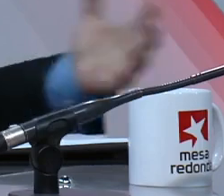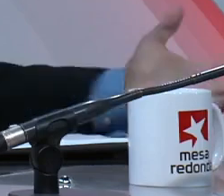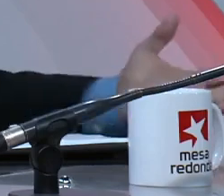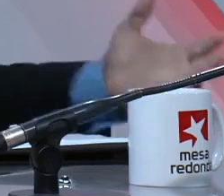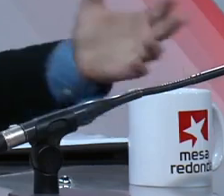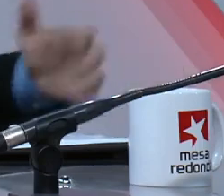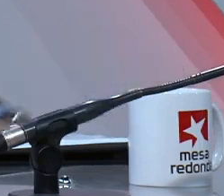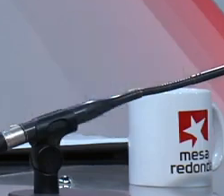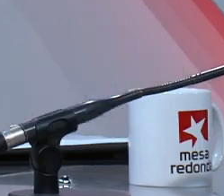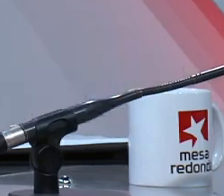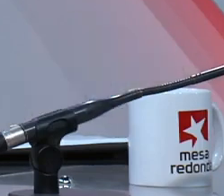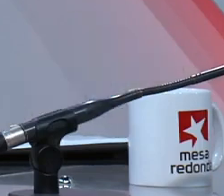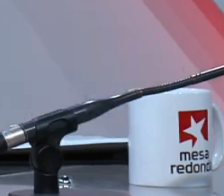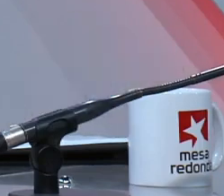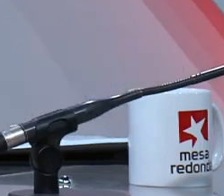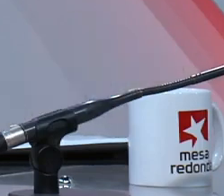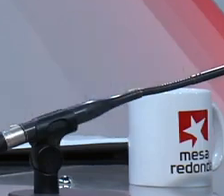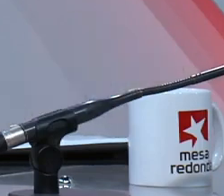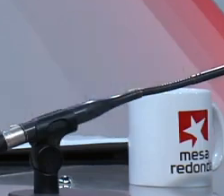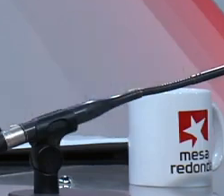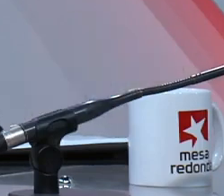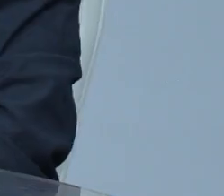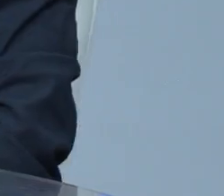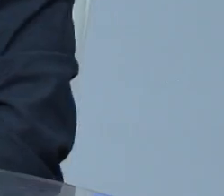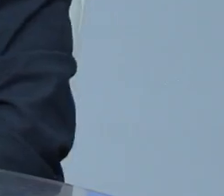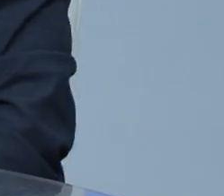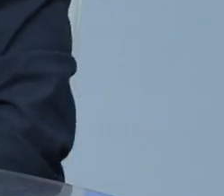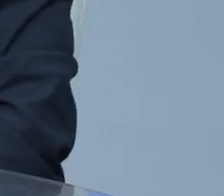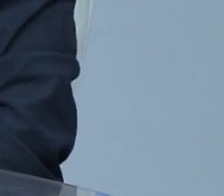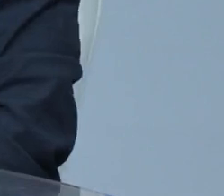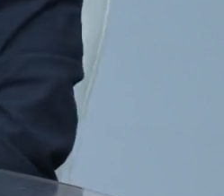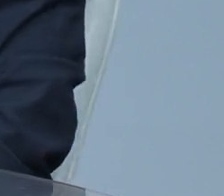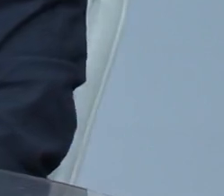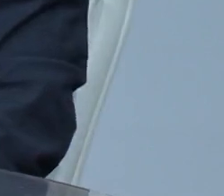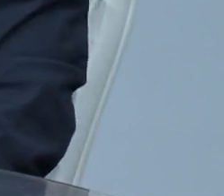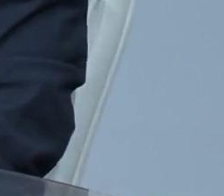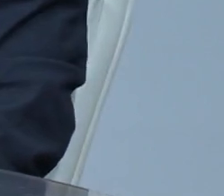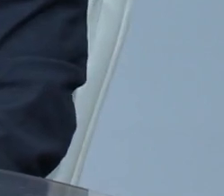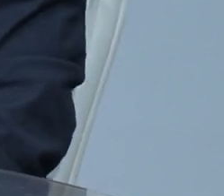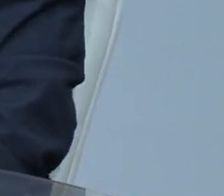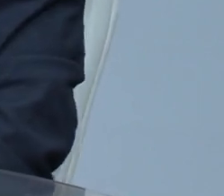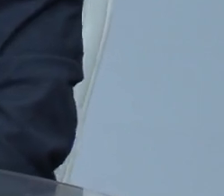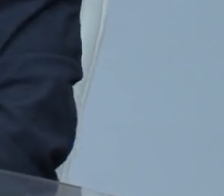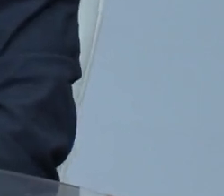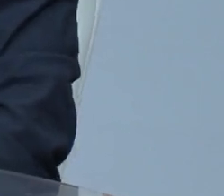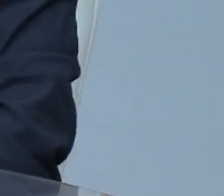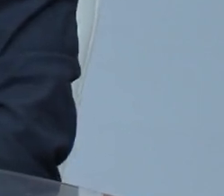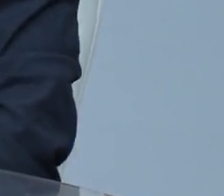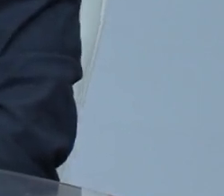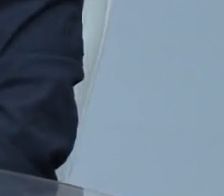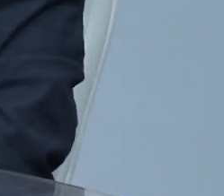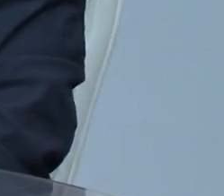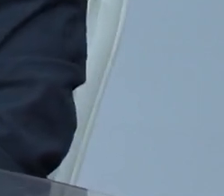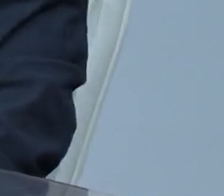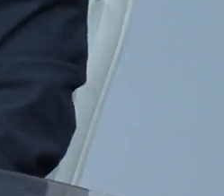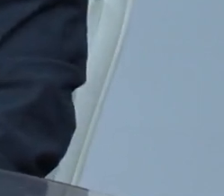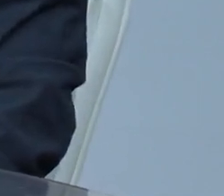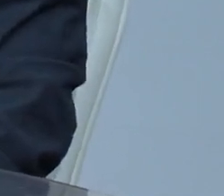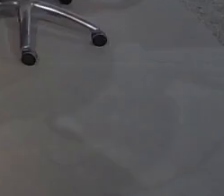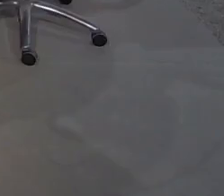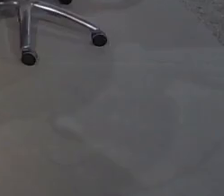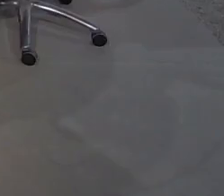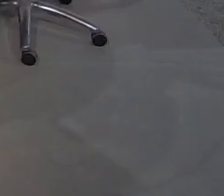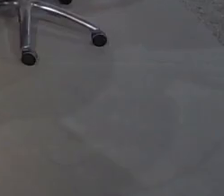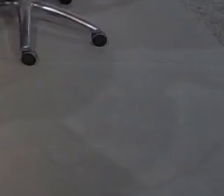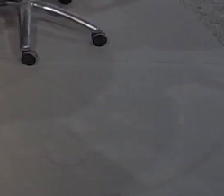Camagüey. Y del Camagüey me gustaría comenzar hablando en esta mesa redonda simbólica, también en nuestra emisión número 4900, desde nuestra